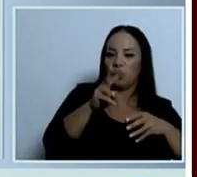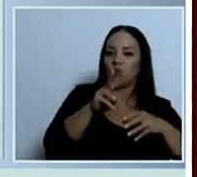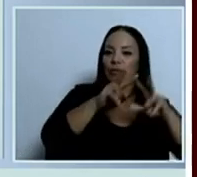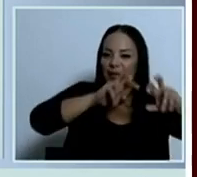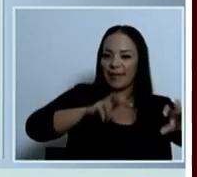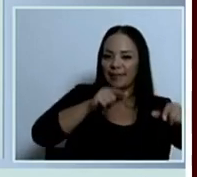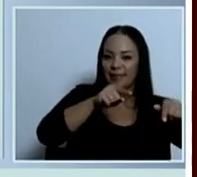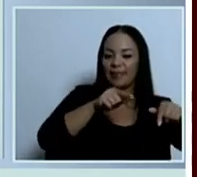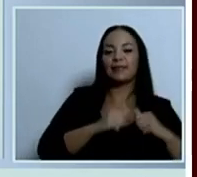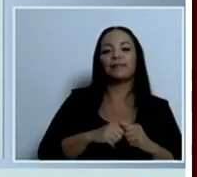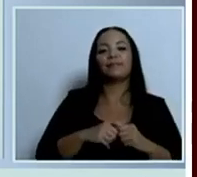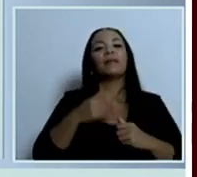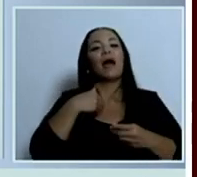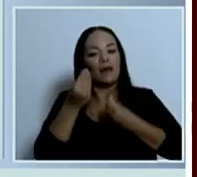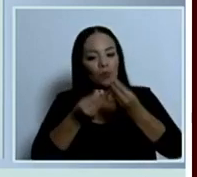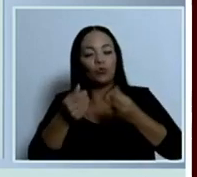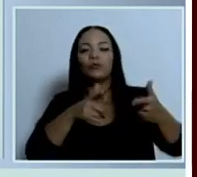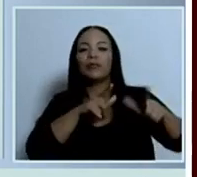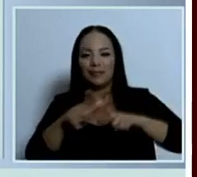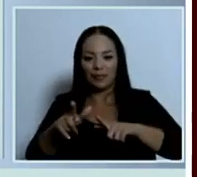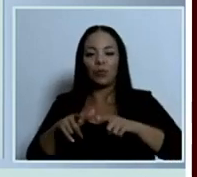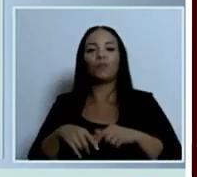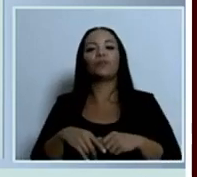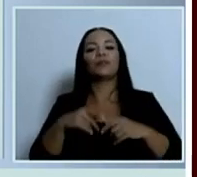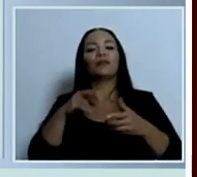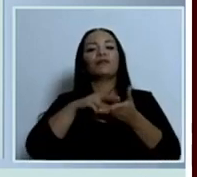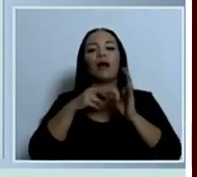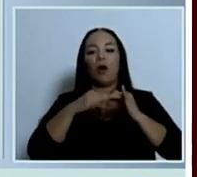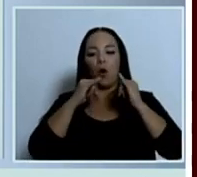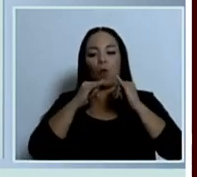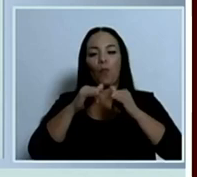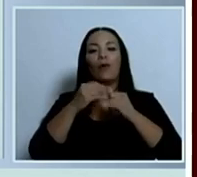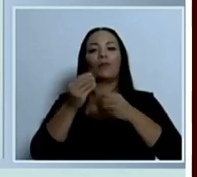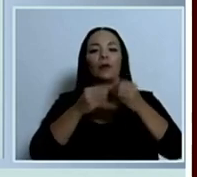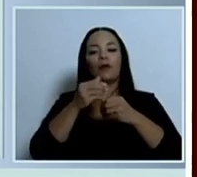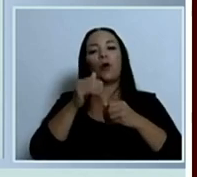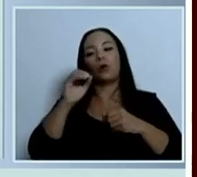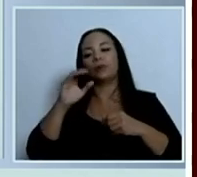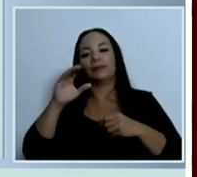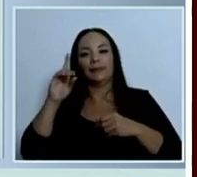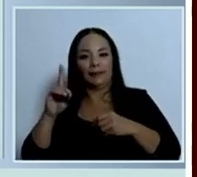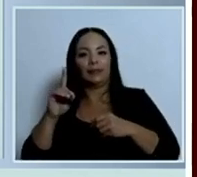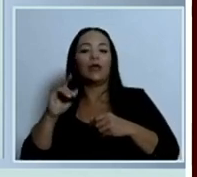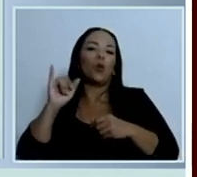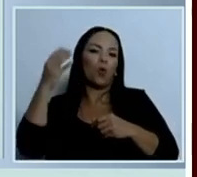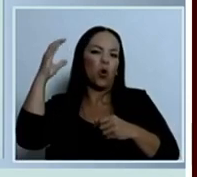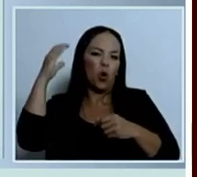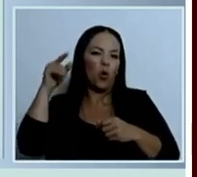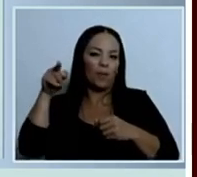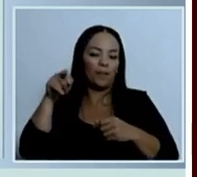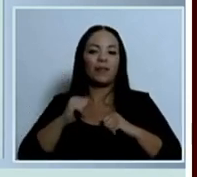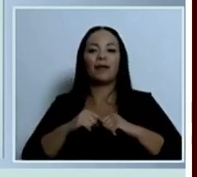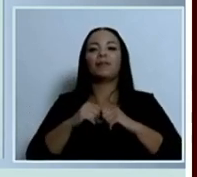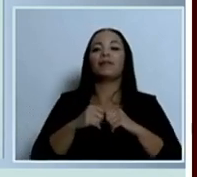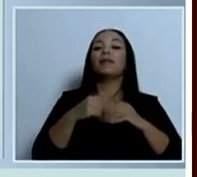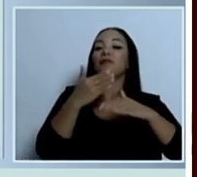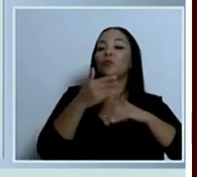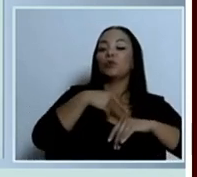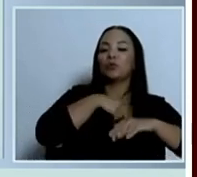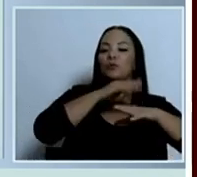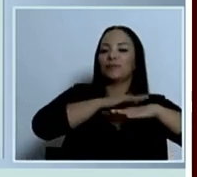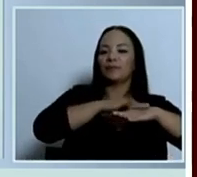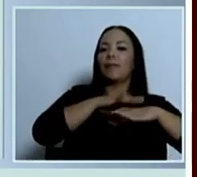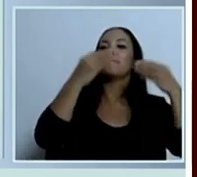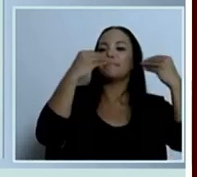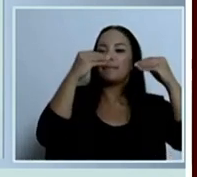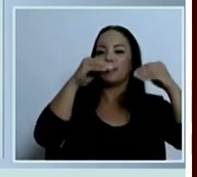ya hay producto formulado que es homologar un registro de un país de OCDE como Colombia y nosotros estaríamos autorizando su venta